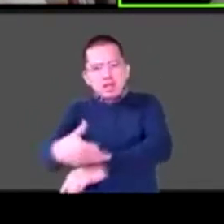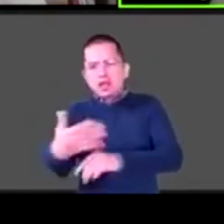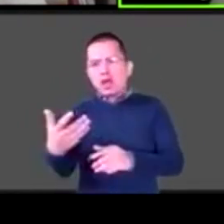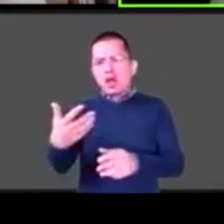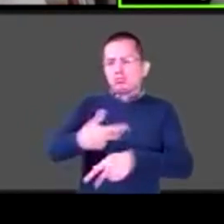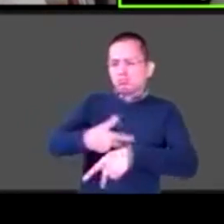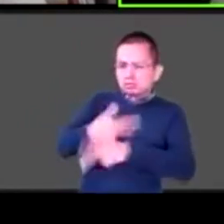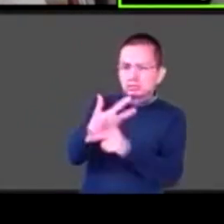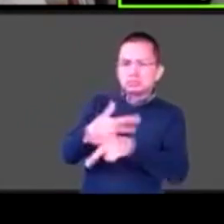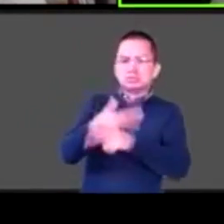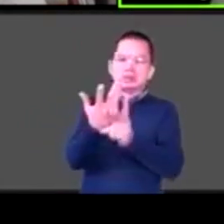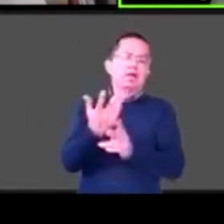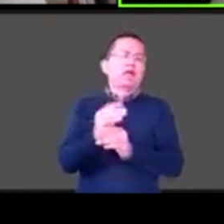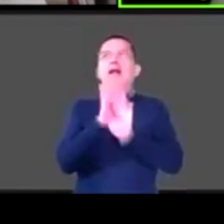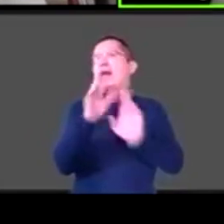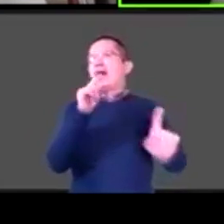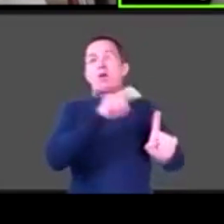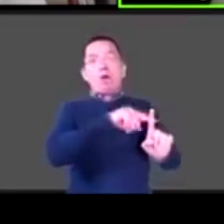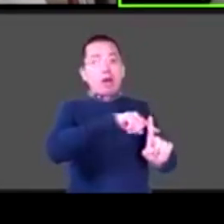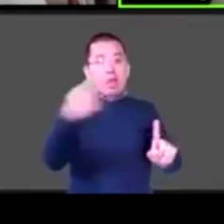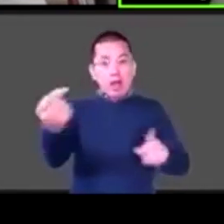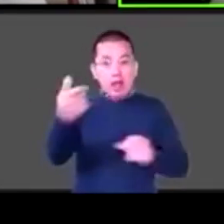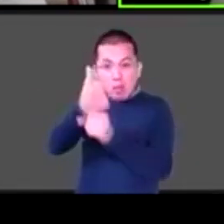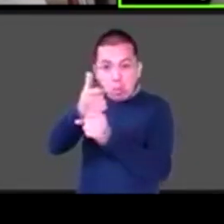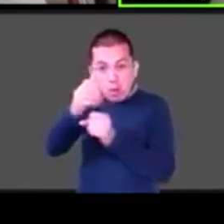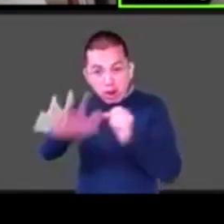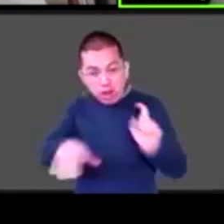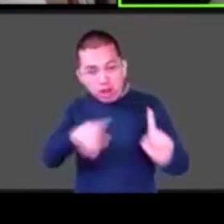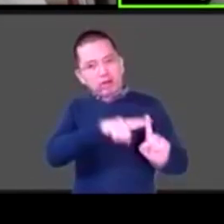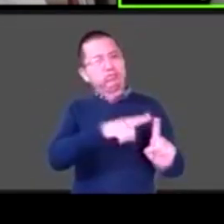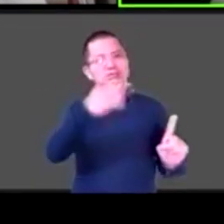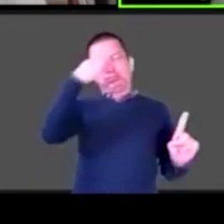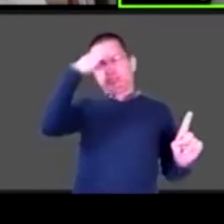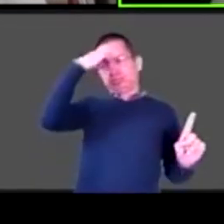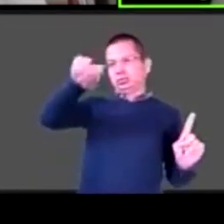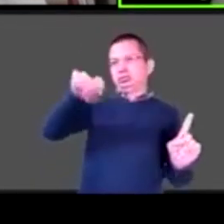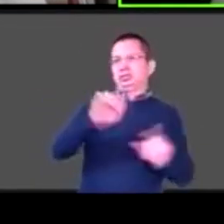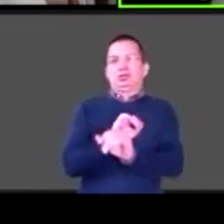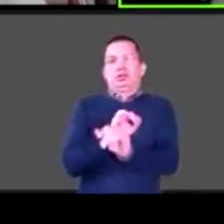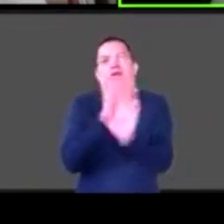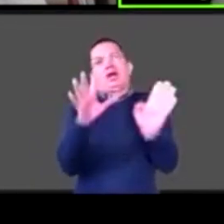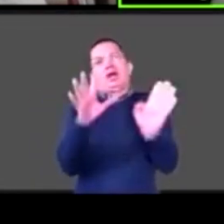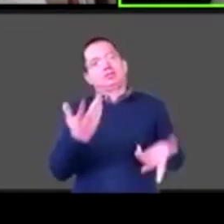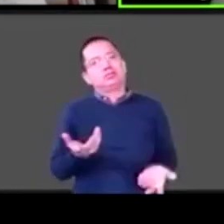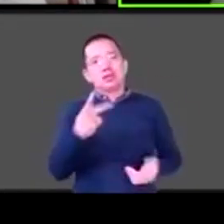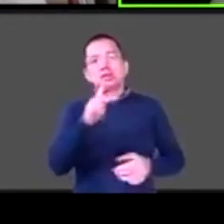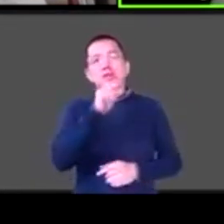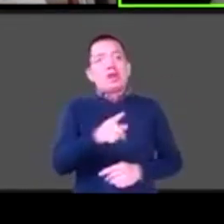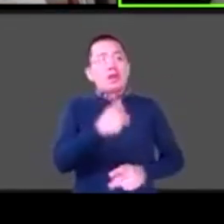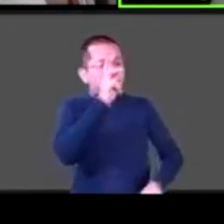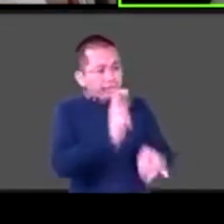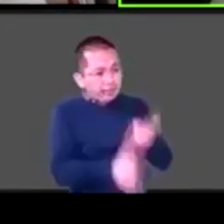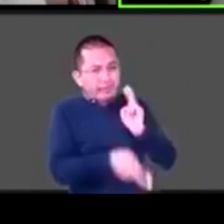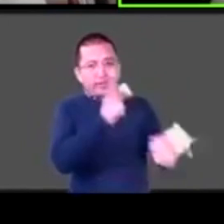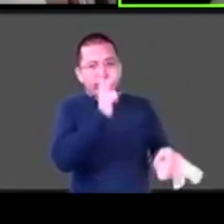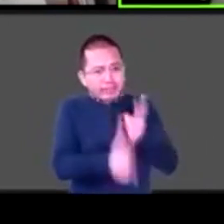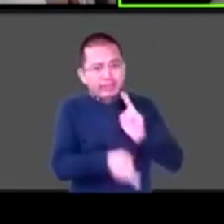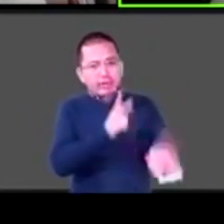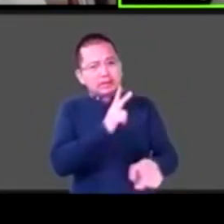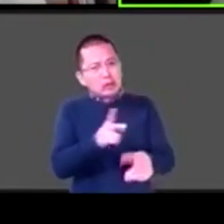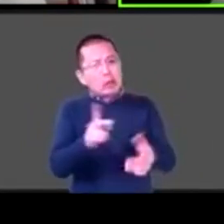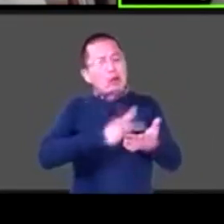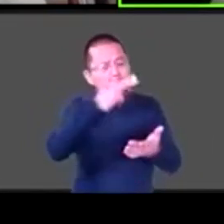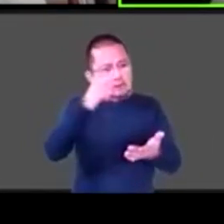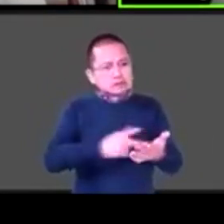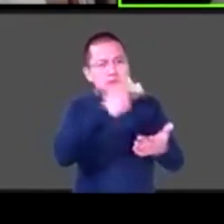Obviamente extraña mucho a su abuela. Pero pues, y hablar y hablar y hablar con ellos, ¿no? Pero los cuentos han sido